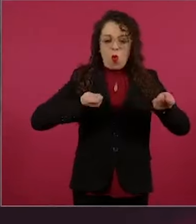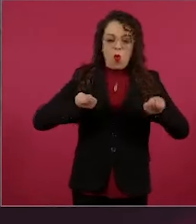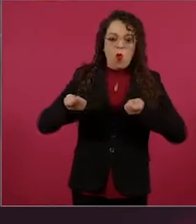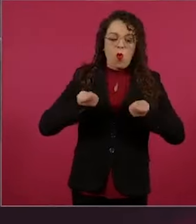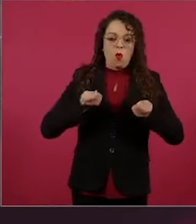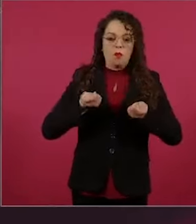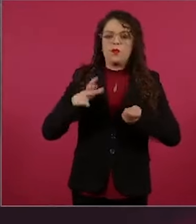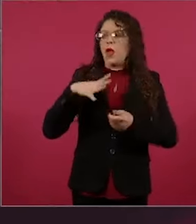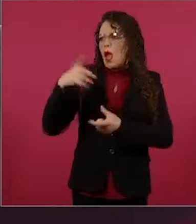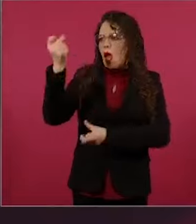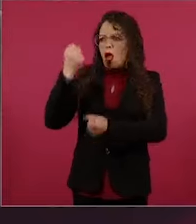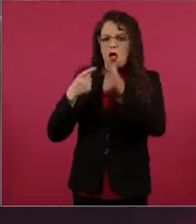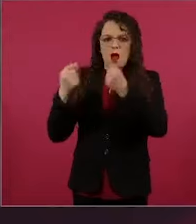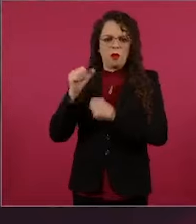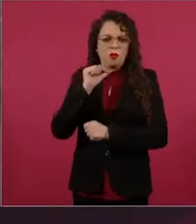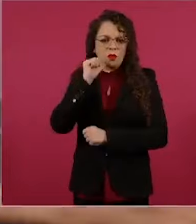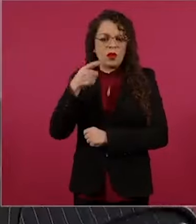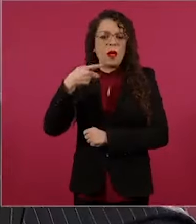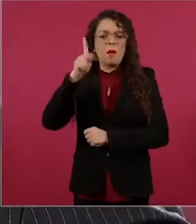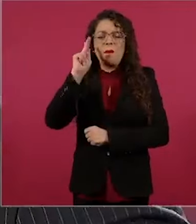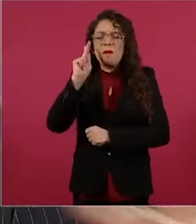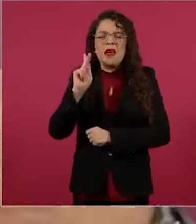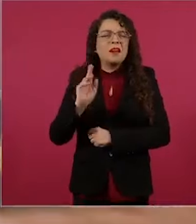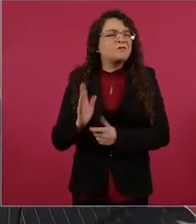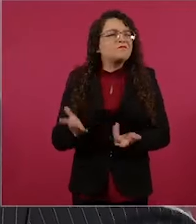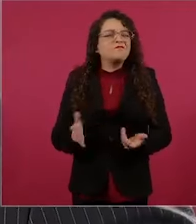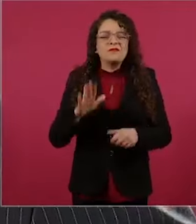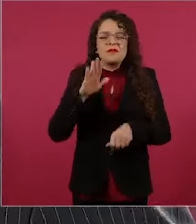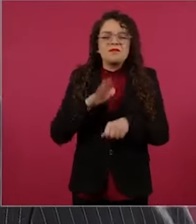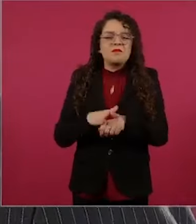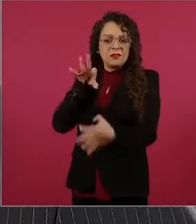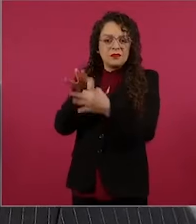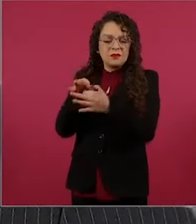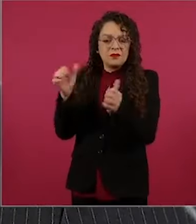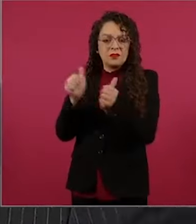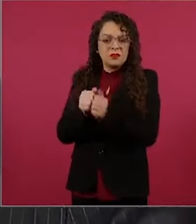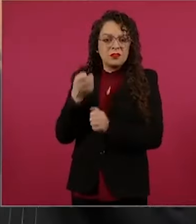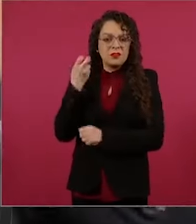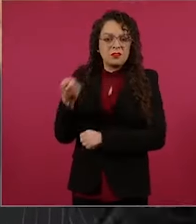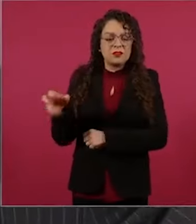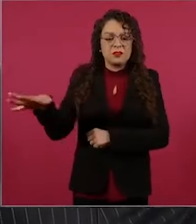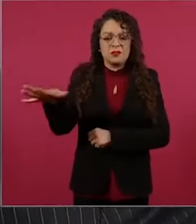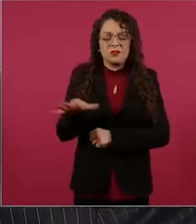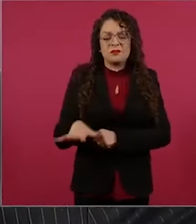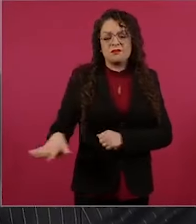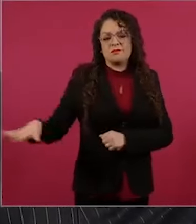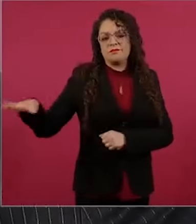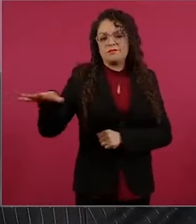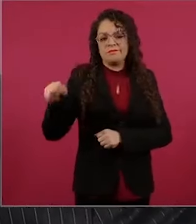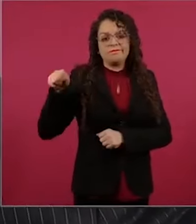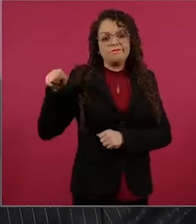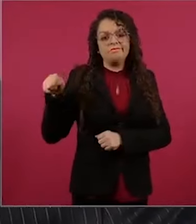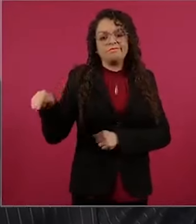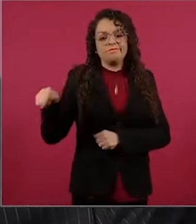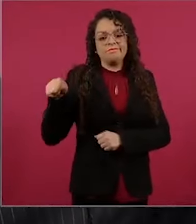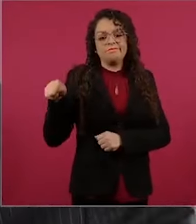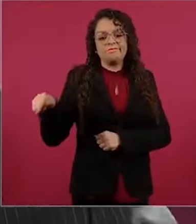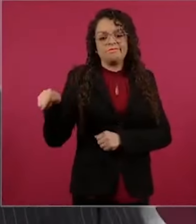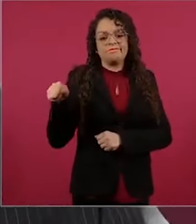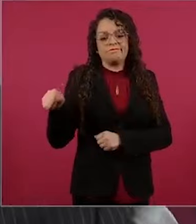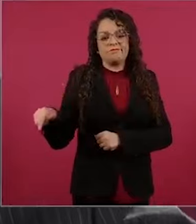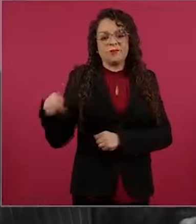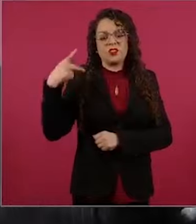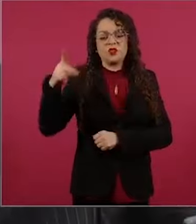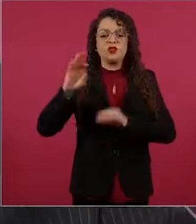están cundidas las instituciones de gente que tiene un